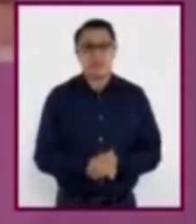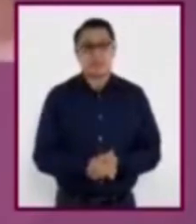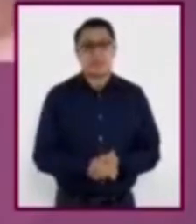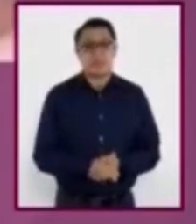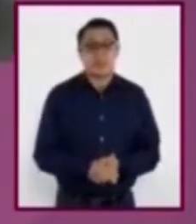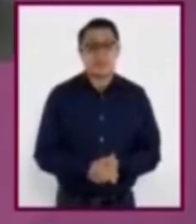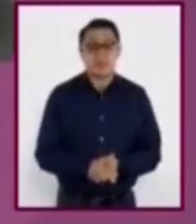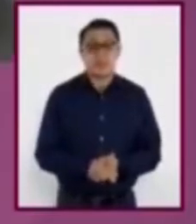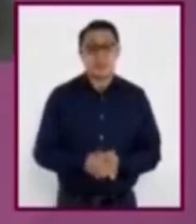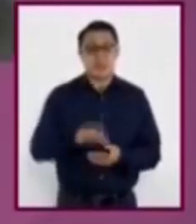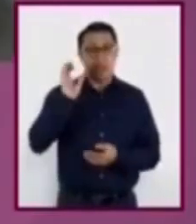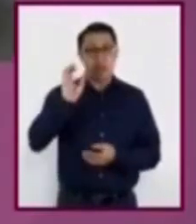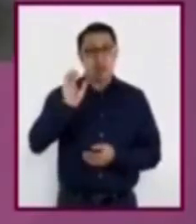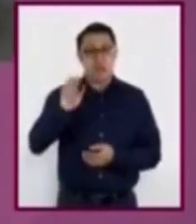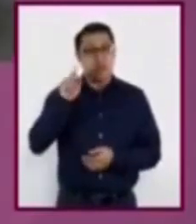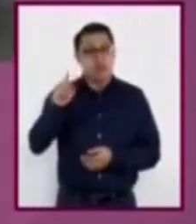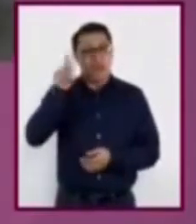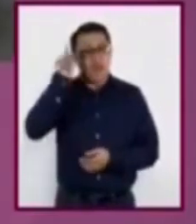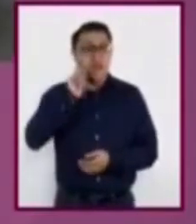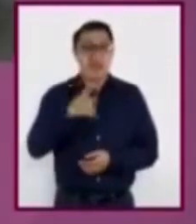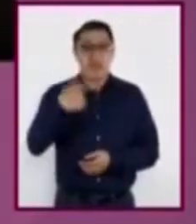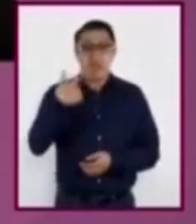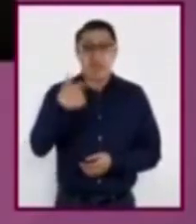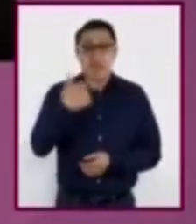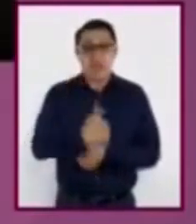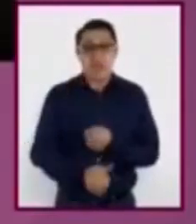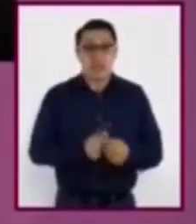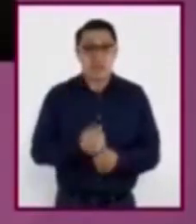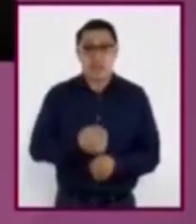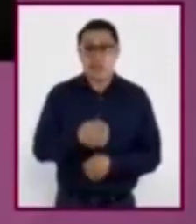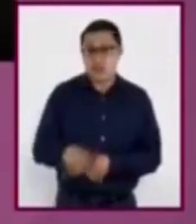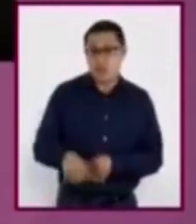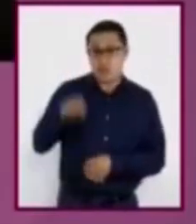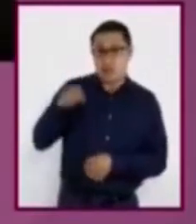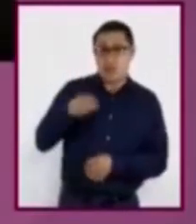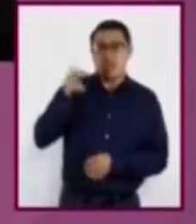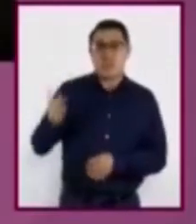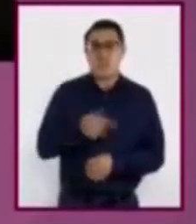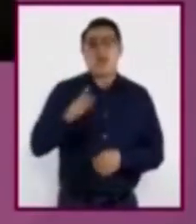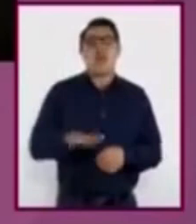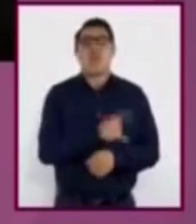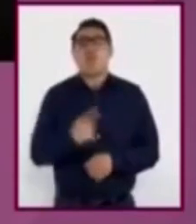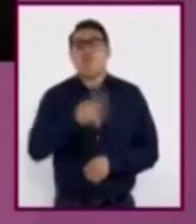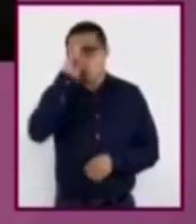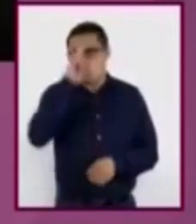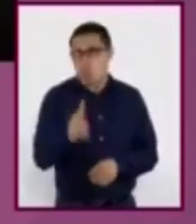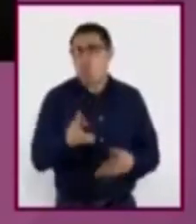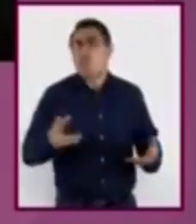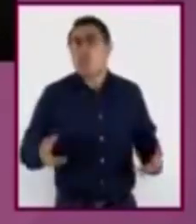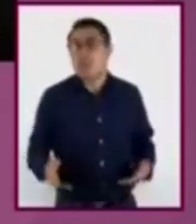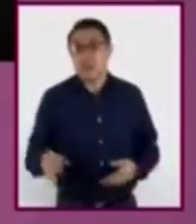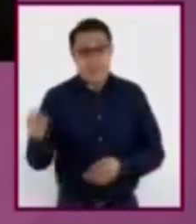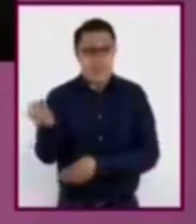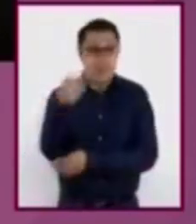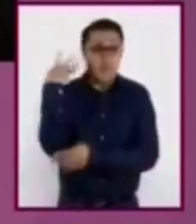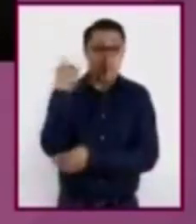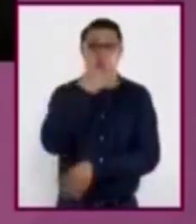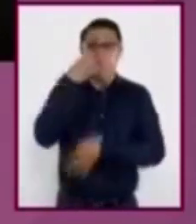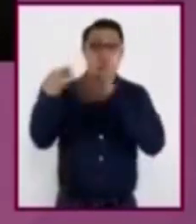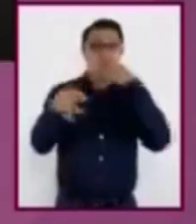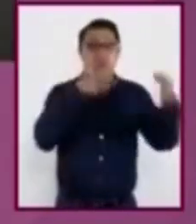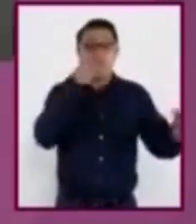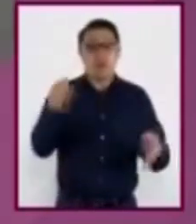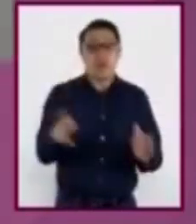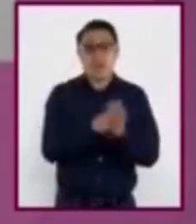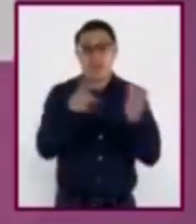Cuando Malala tenía 12 años de edad, cuestionó esta prohibición, y no solo dio un discurso a un club de